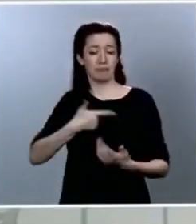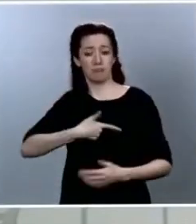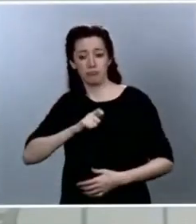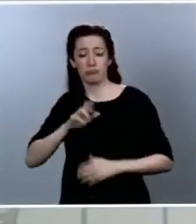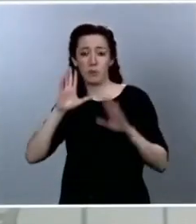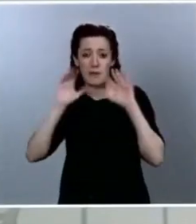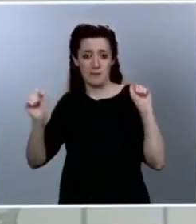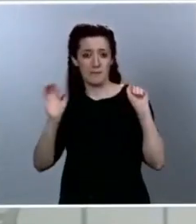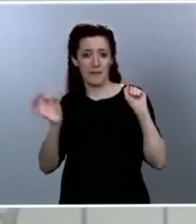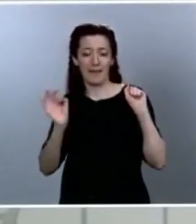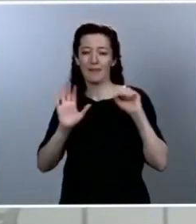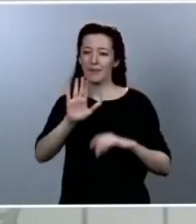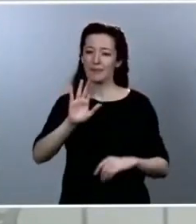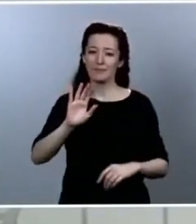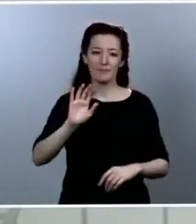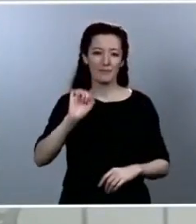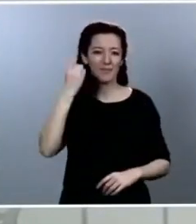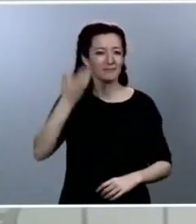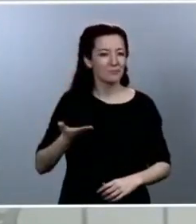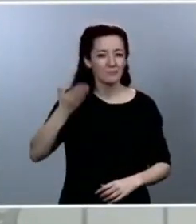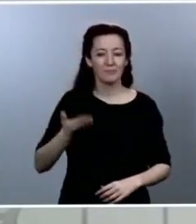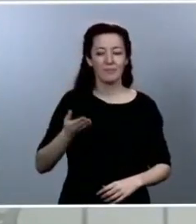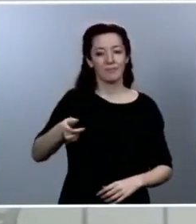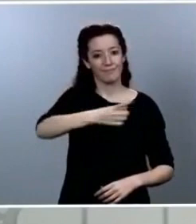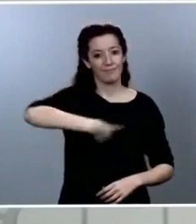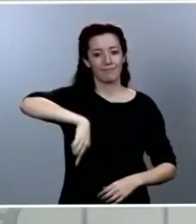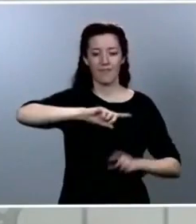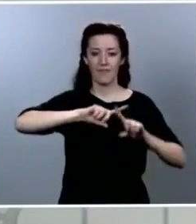responsabilidad, como ha sucedido hasta ahora.